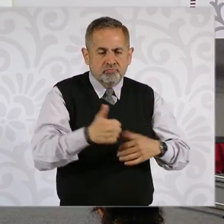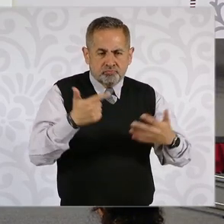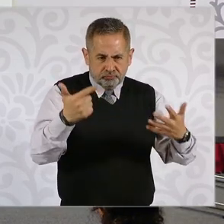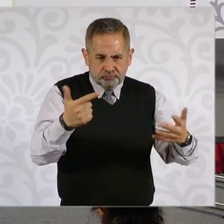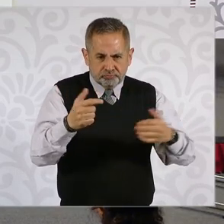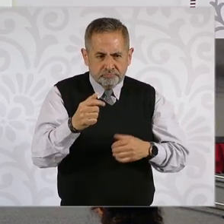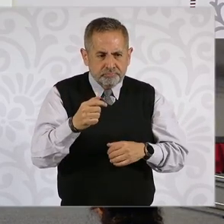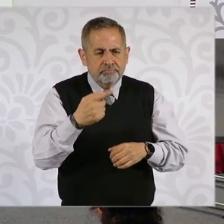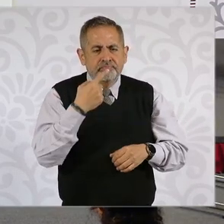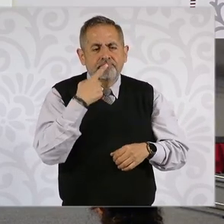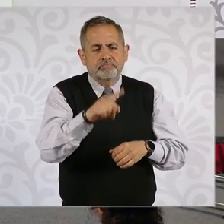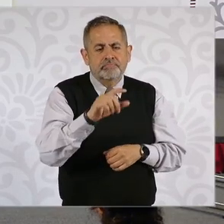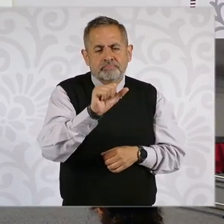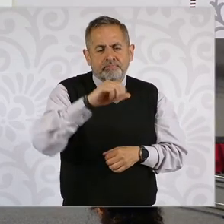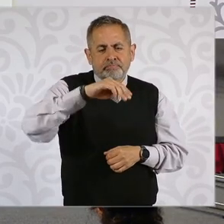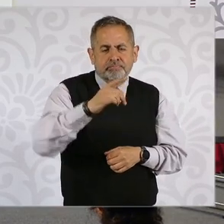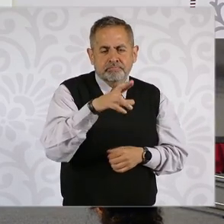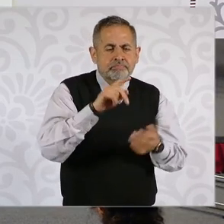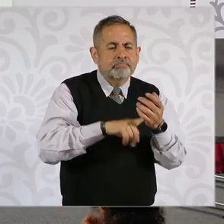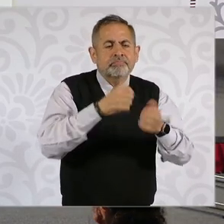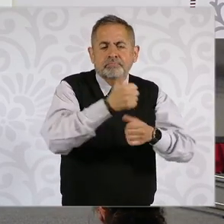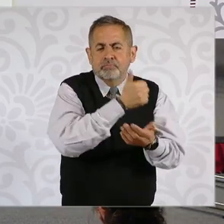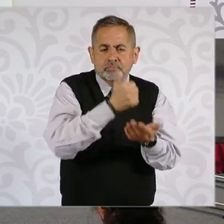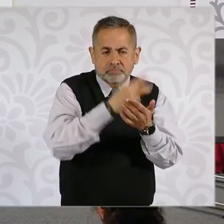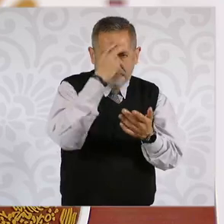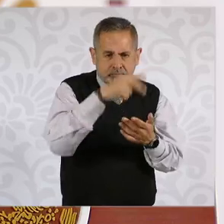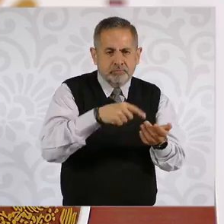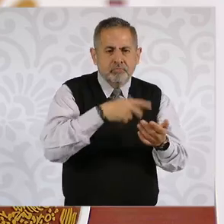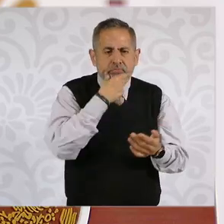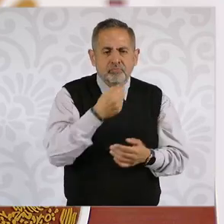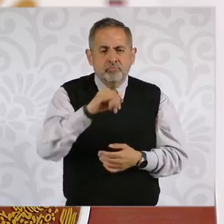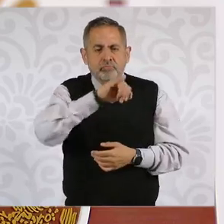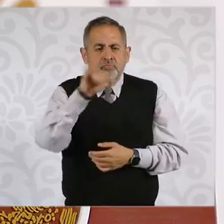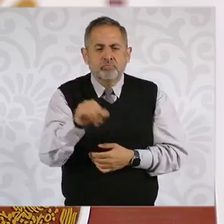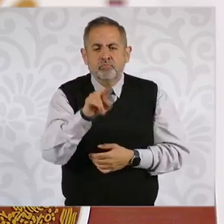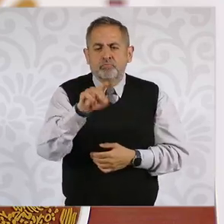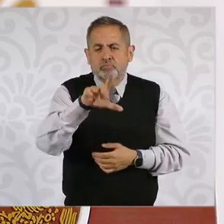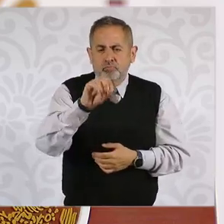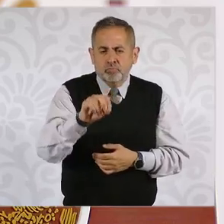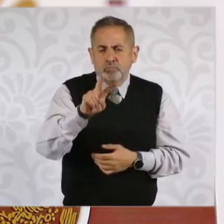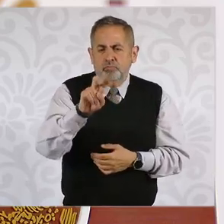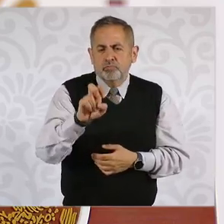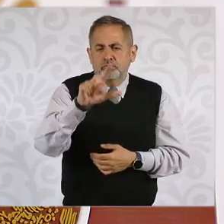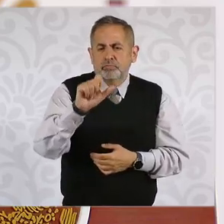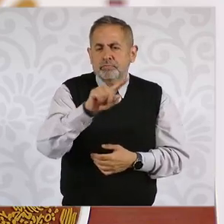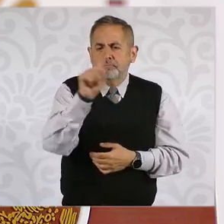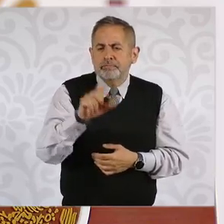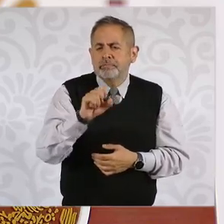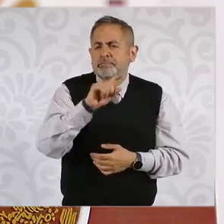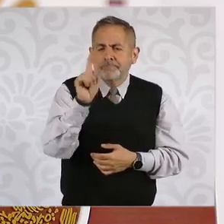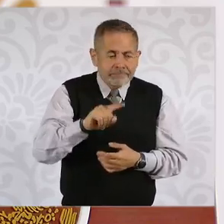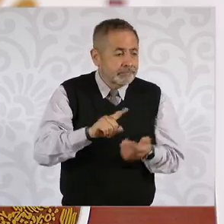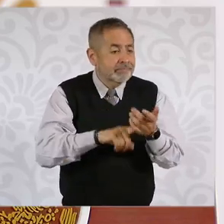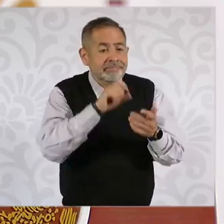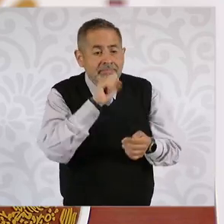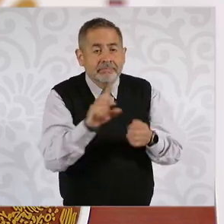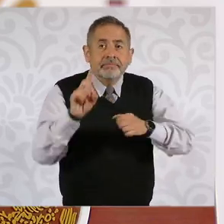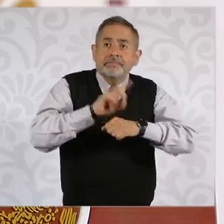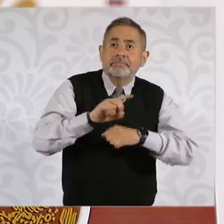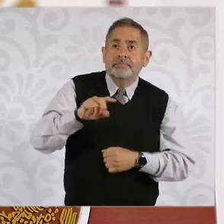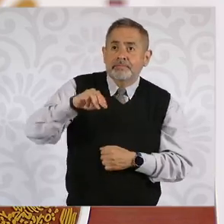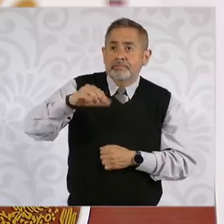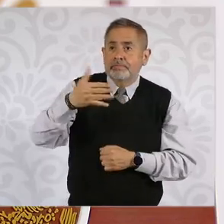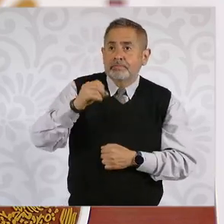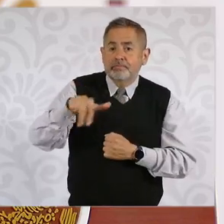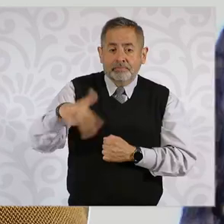amparo en materia penal en la Ciudad de México, Julio Beredín Sena Velázquez, quien otorgó el 13 de mayo de